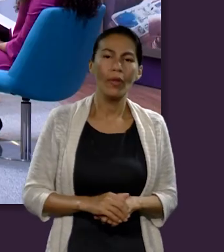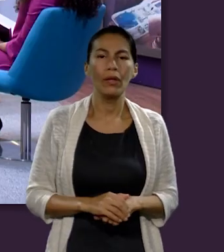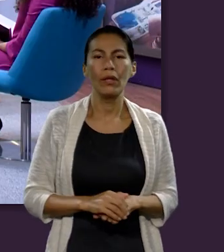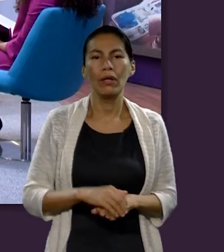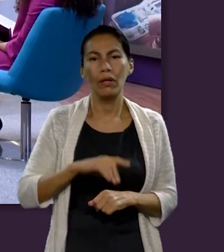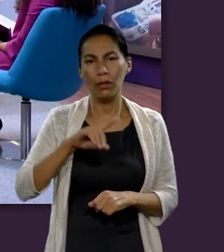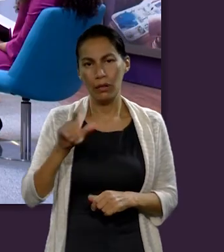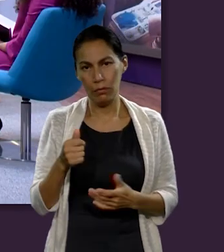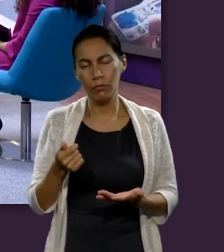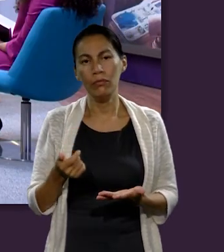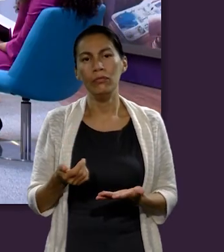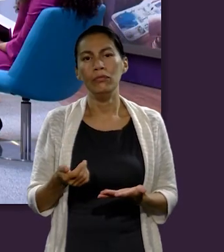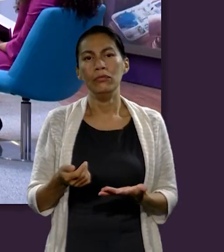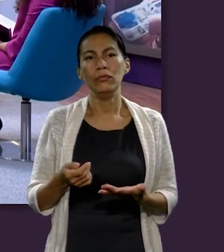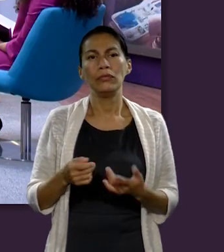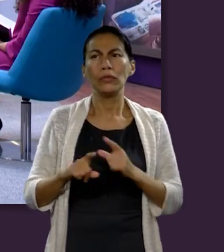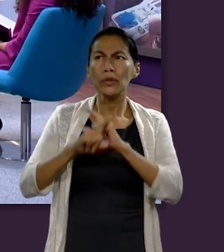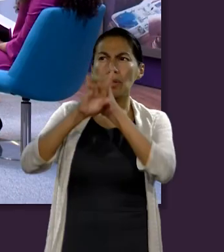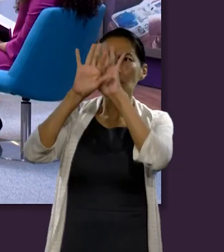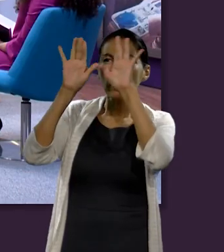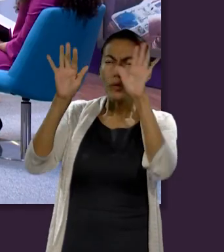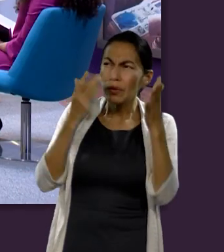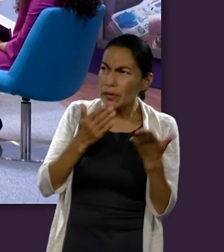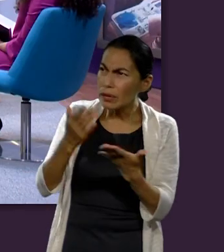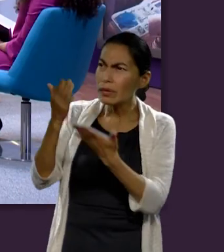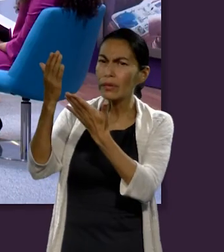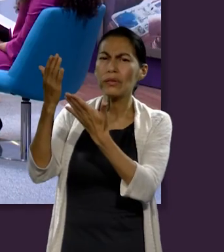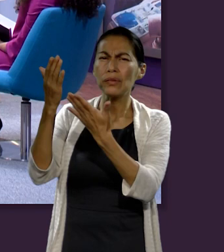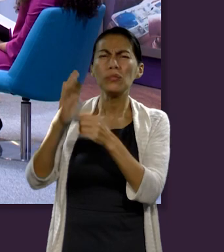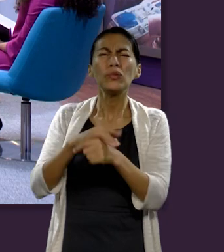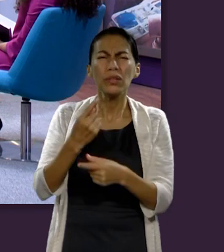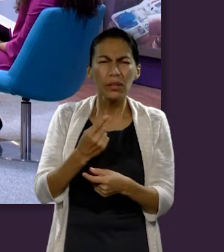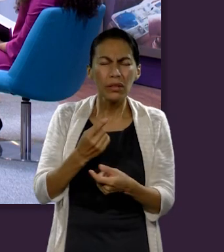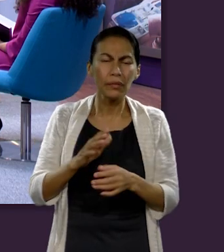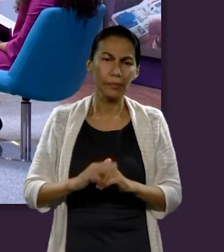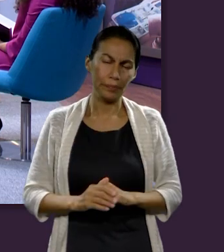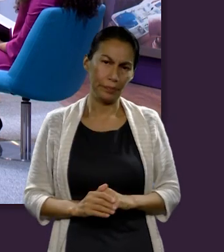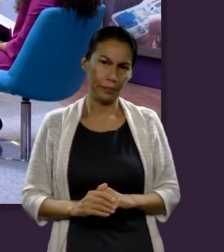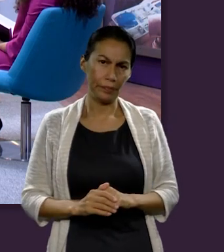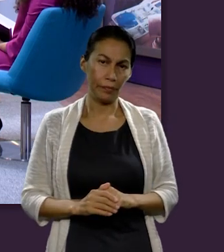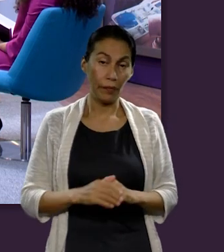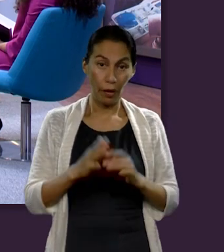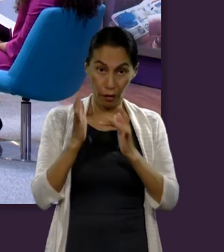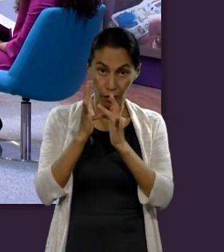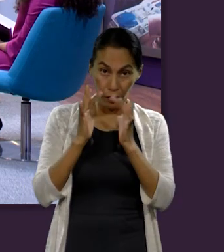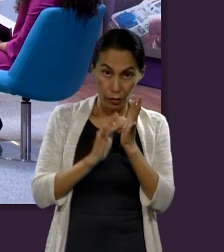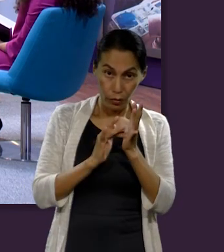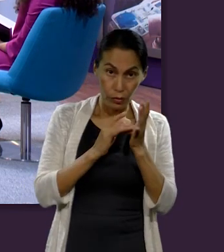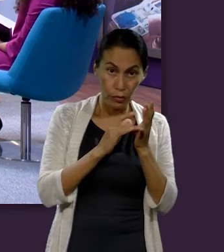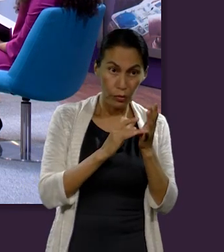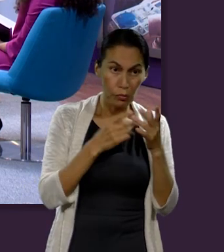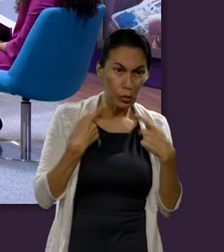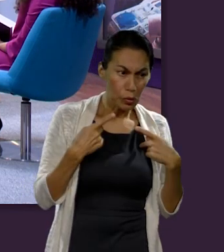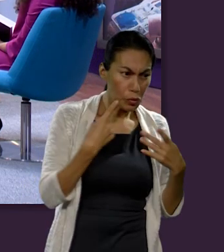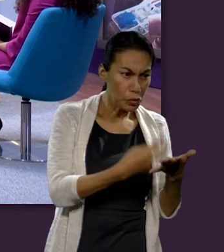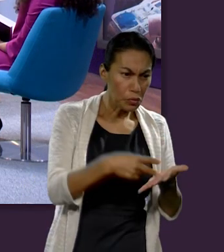después también ¿por qué se glorificó? pues Jesús hizo varias